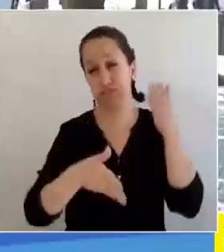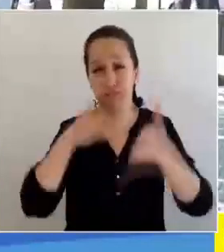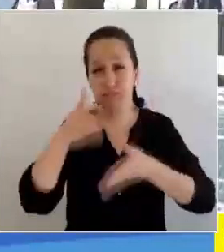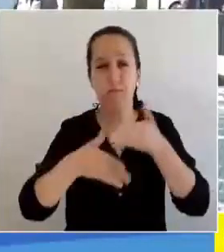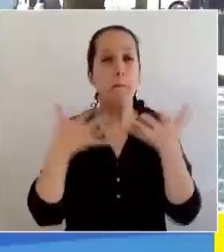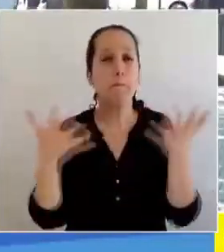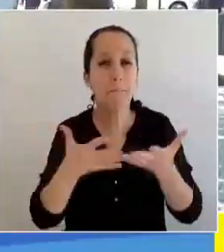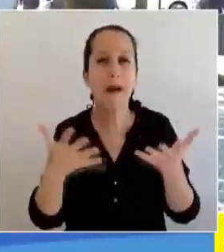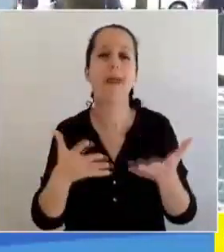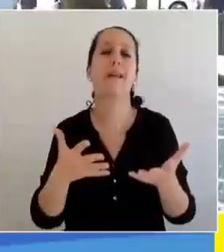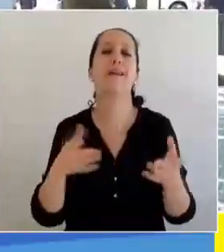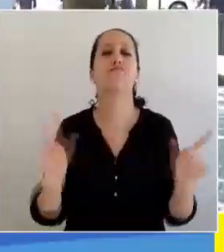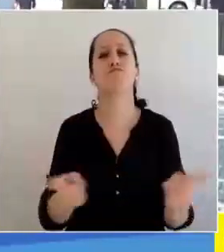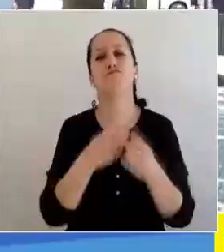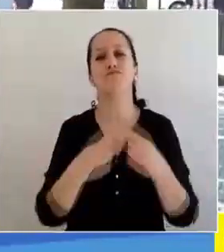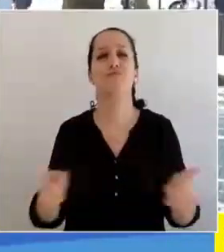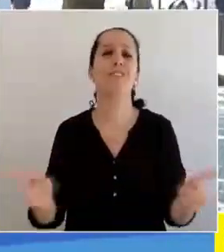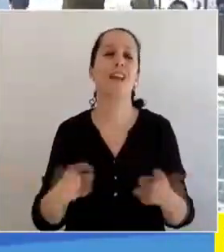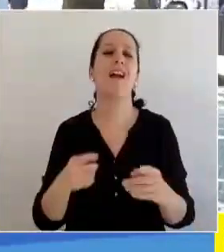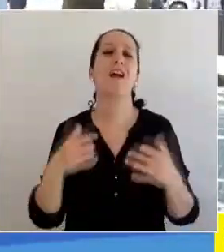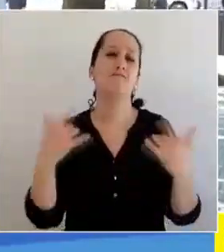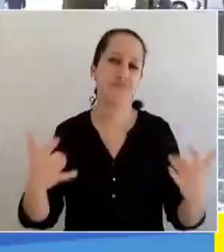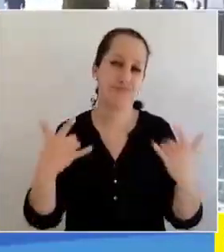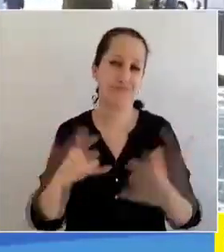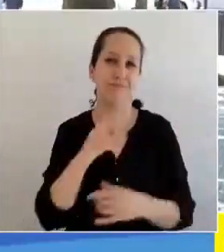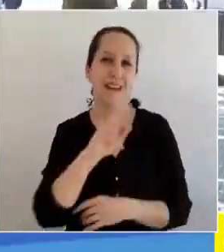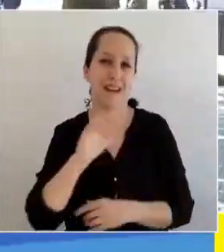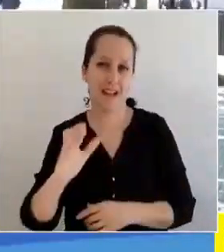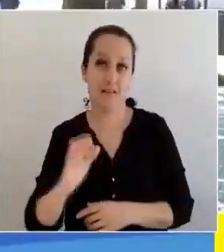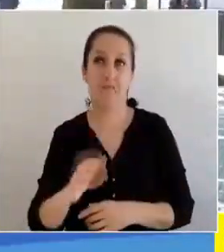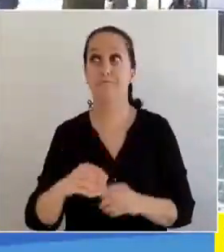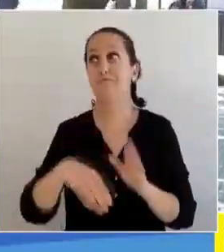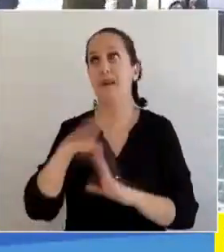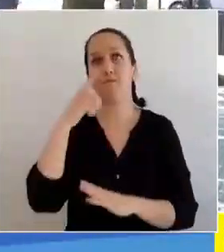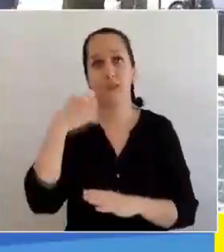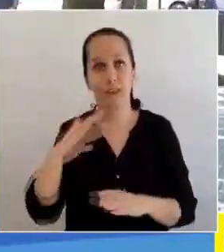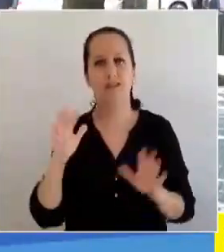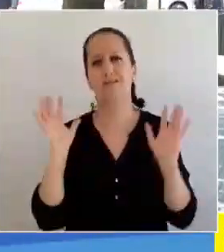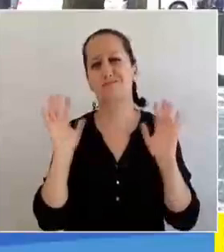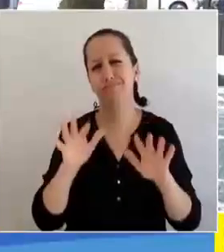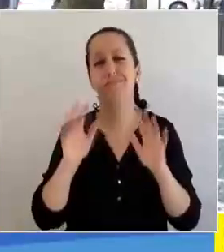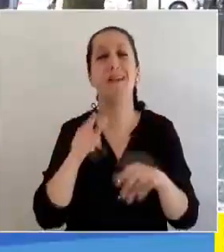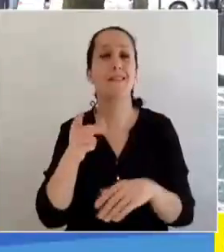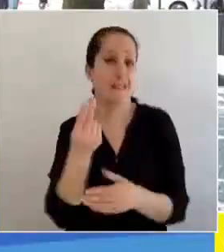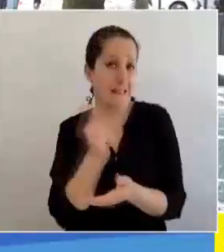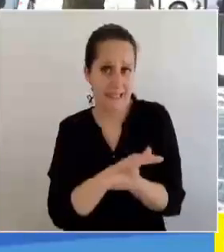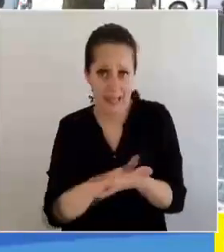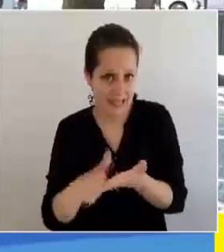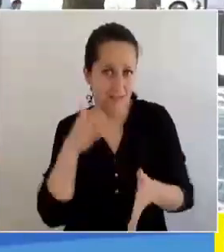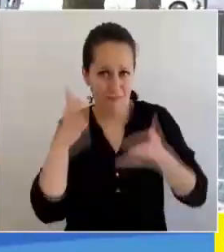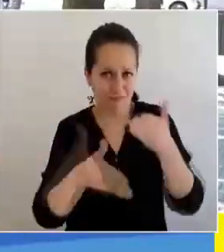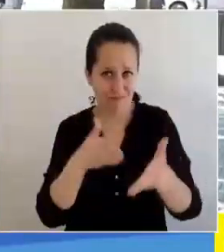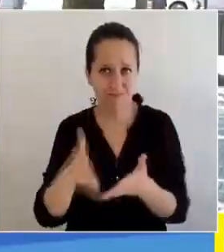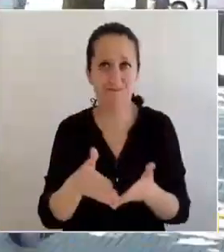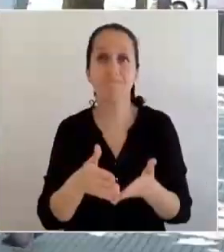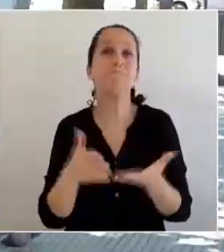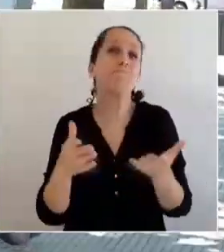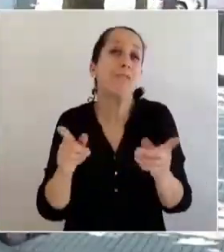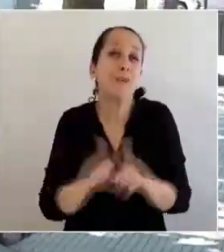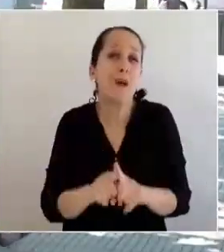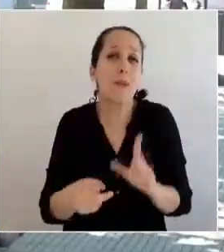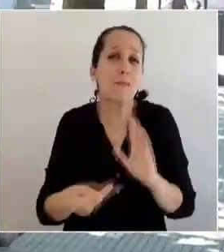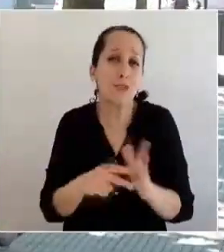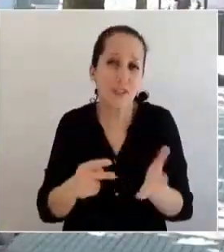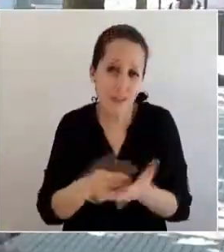disfrutar del Festival Rec, el festival de música gratuita más importante de nuestro maíz. Pese a los distintos